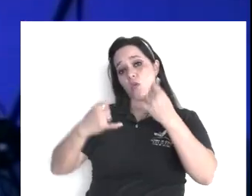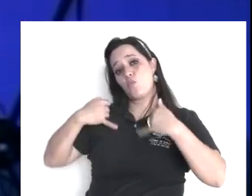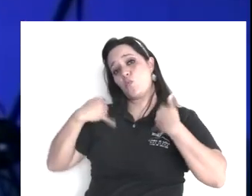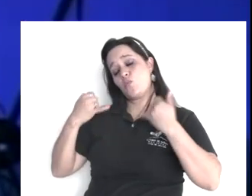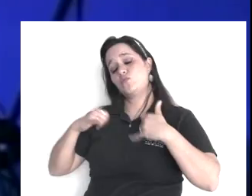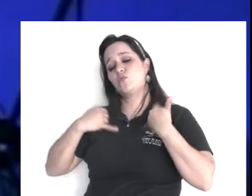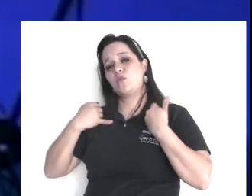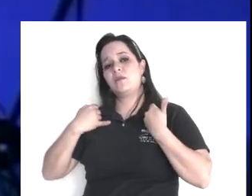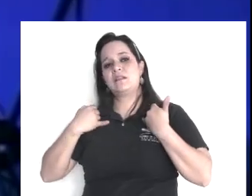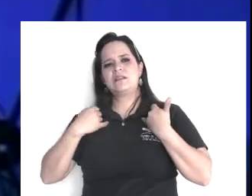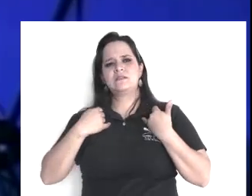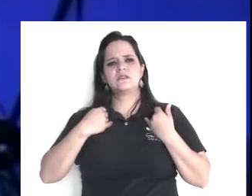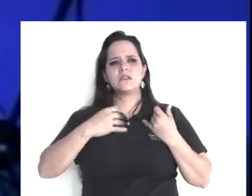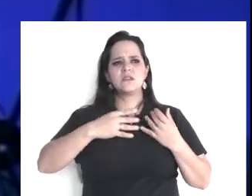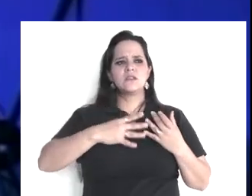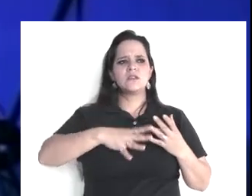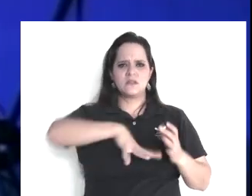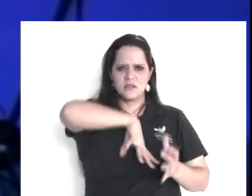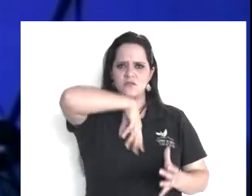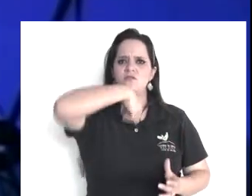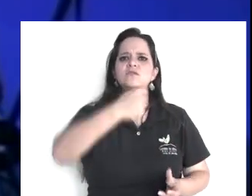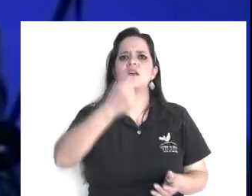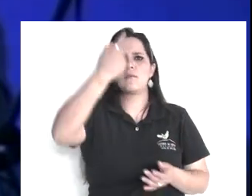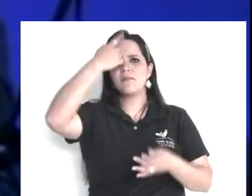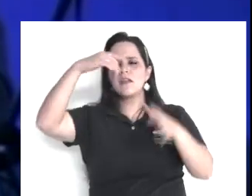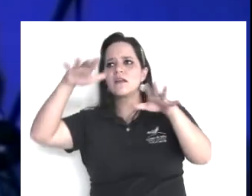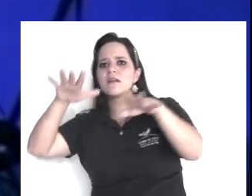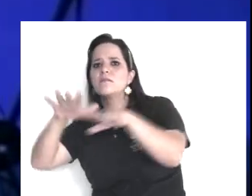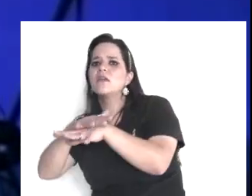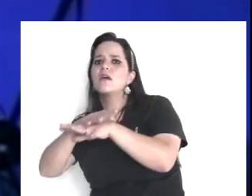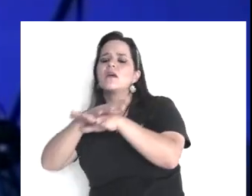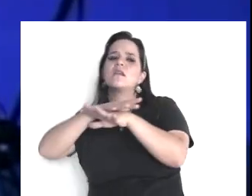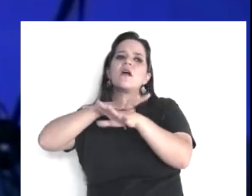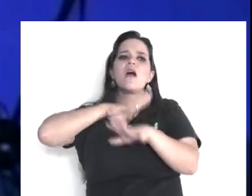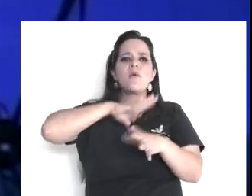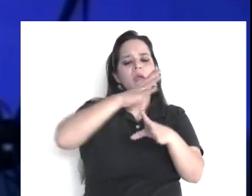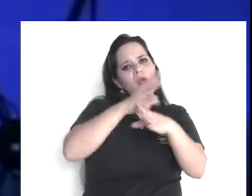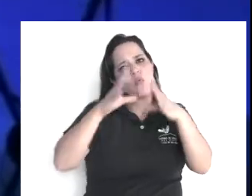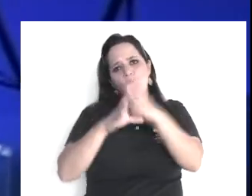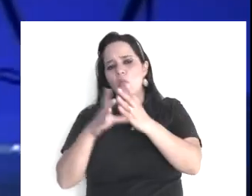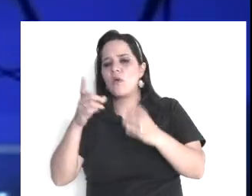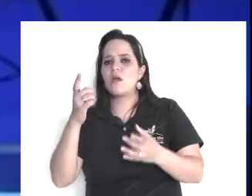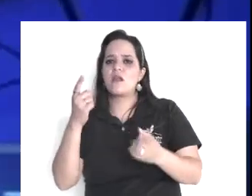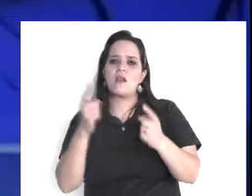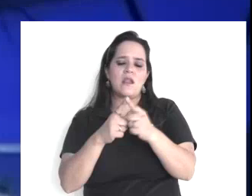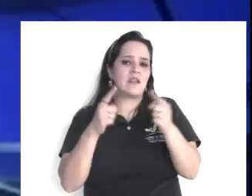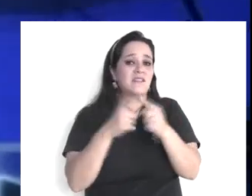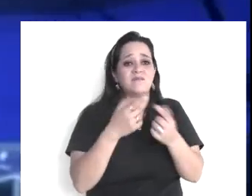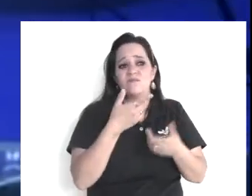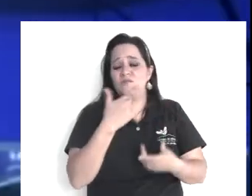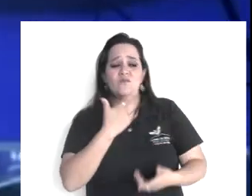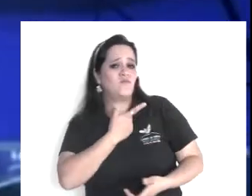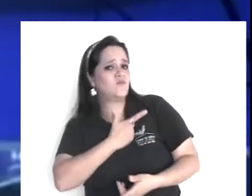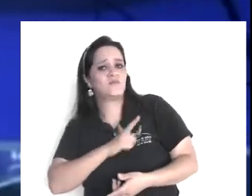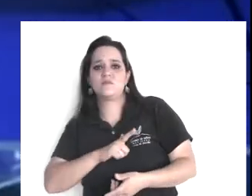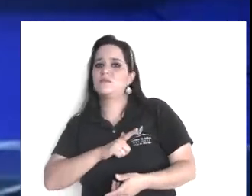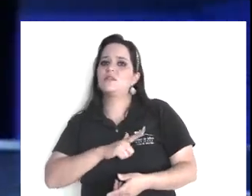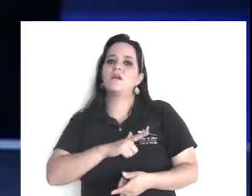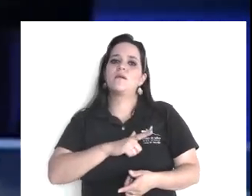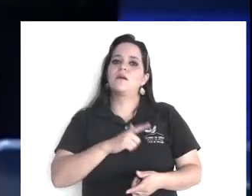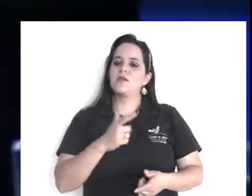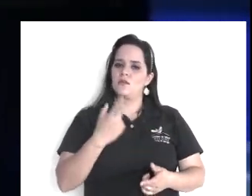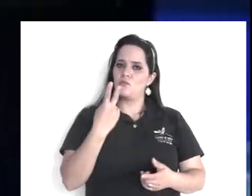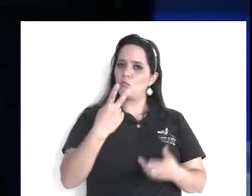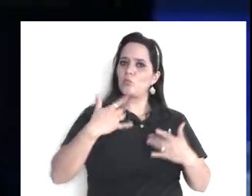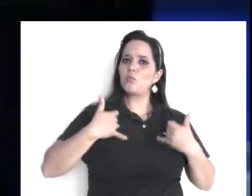estos dos jóvenes, eran, dos jóvenes cristianos, muy piadosos, muy estudiosos de la Biblia, que se adhirieron a